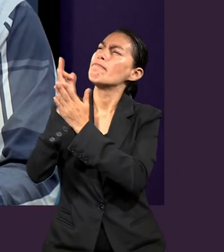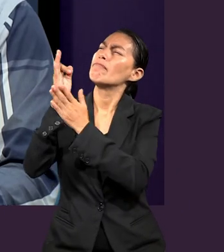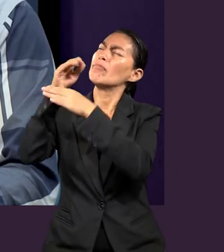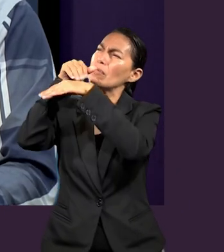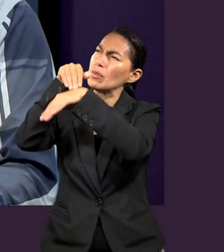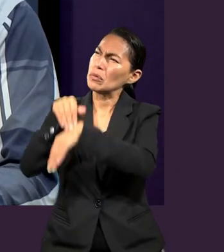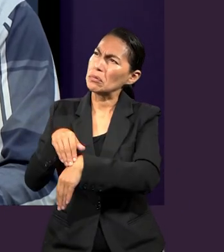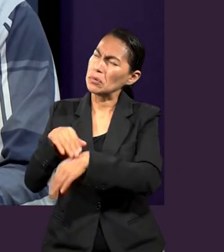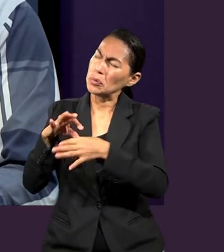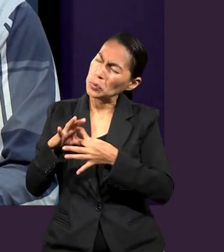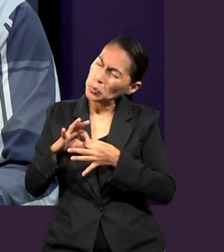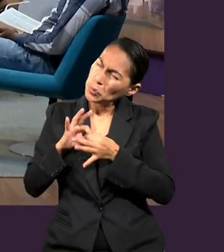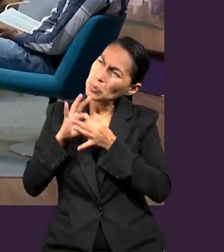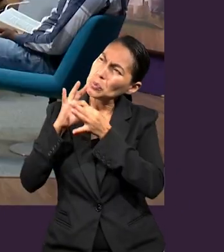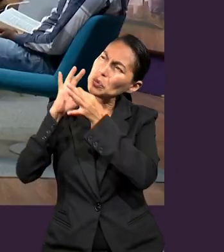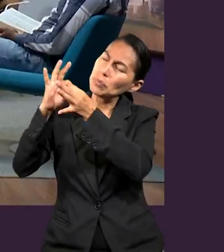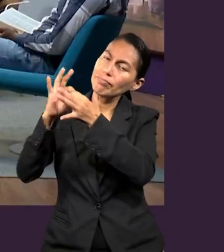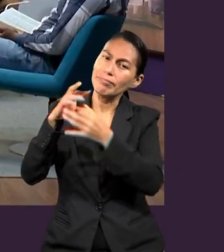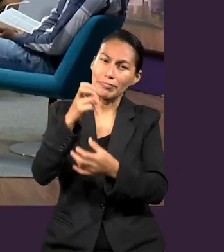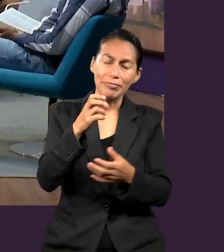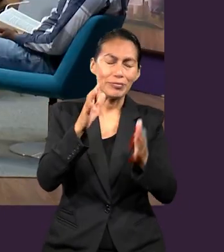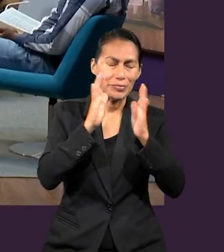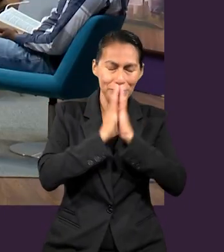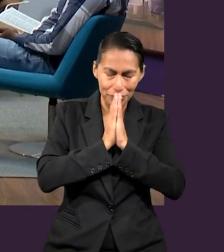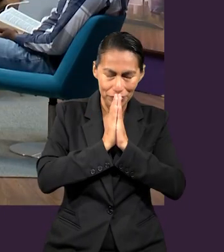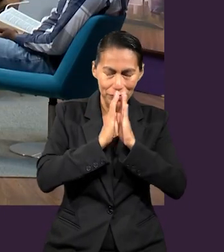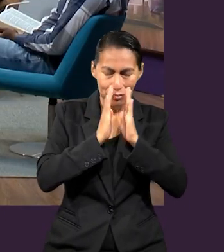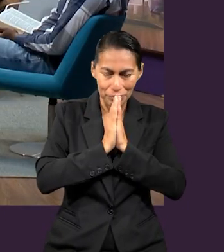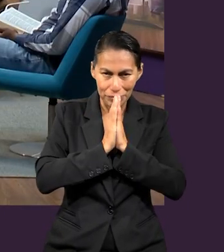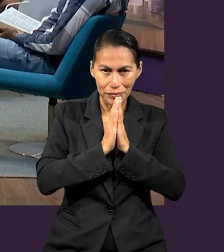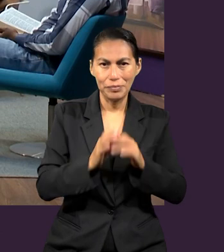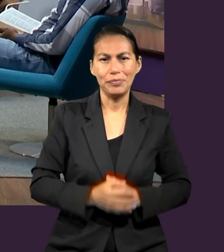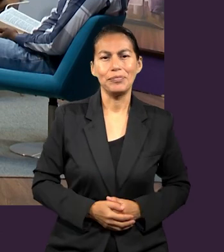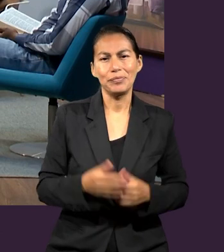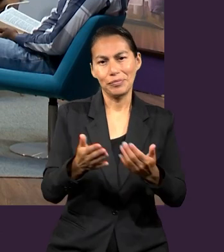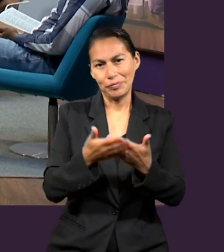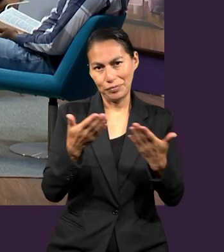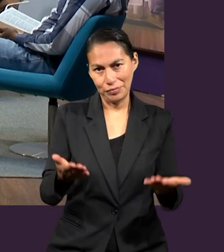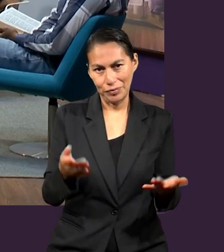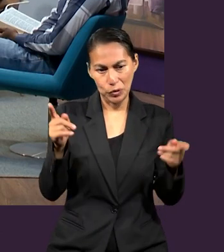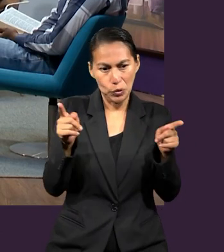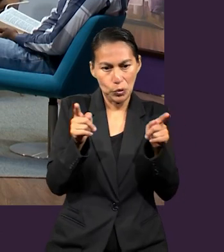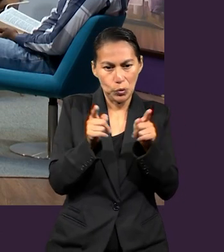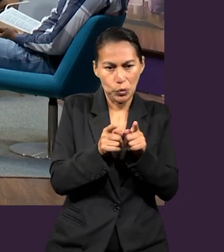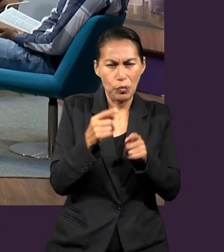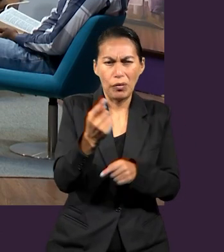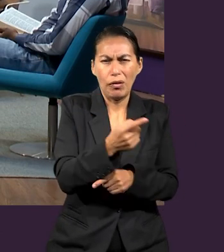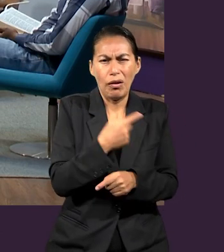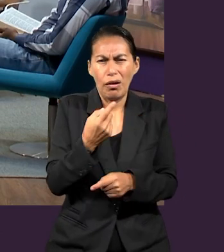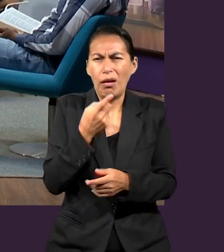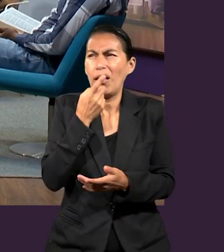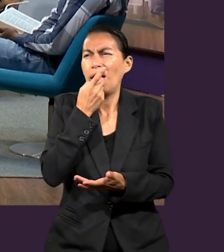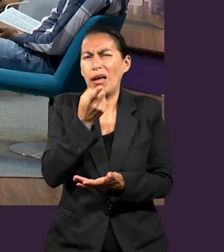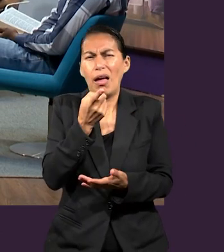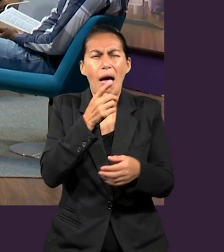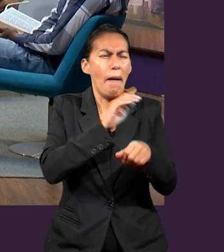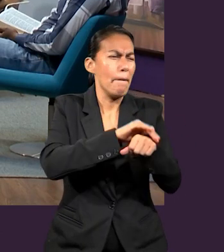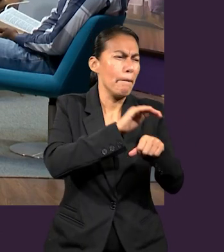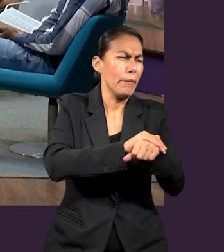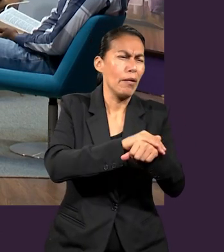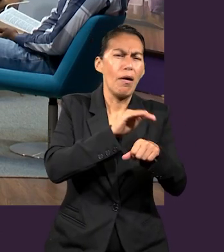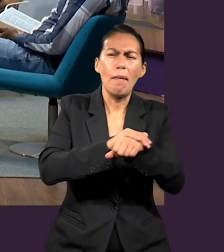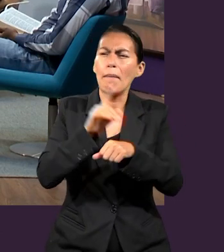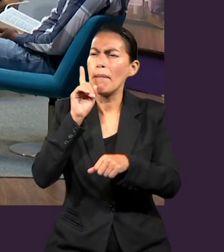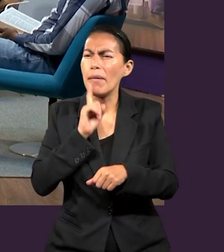estar firmes. Amén. Amén. Ahora, brevemente, si podríamos decirle a algún